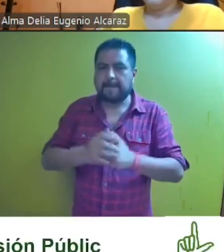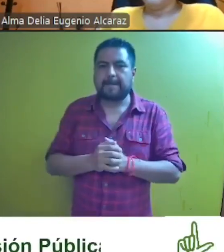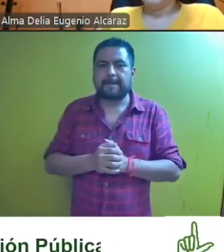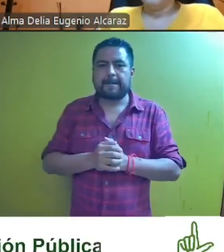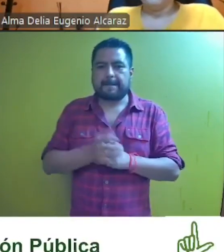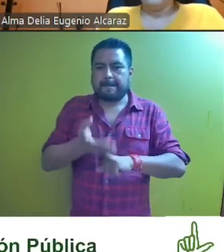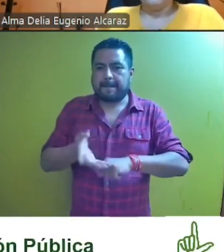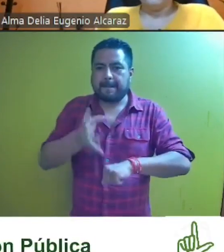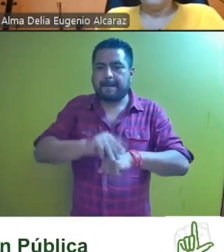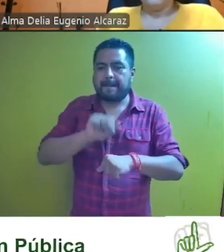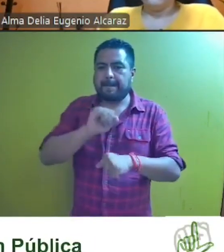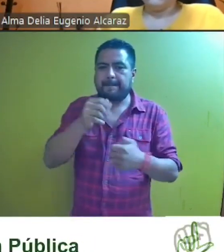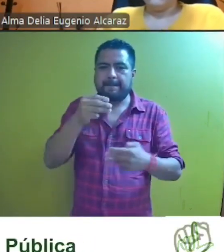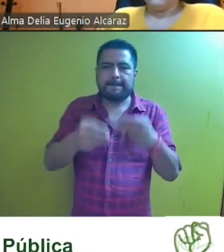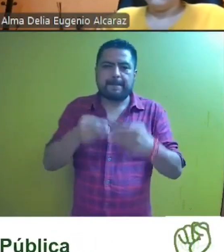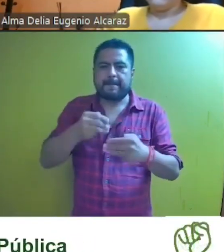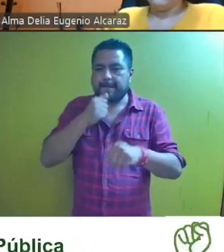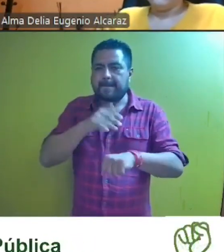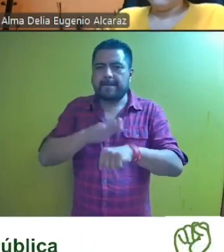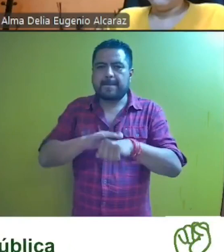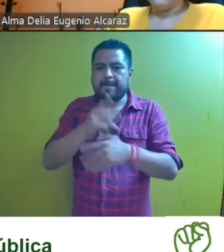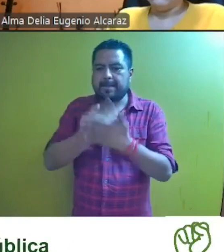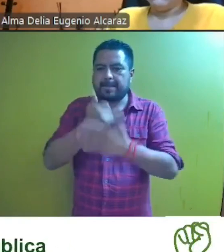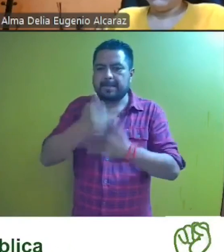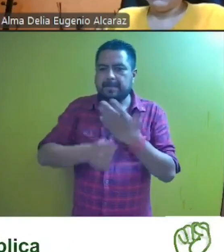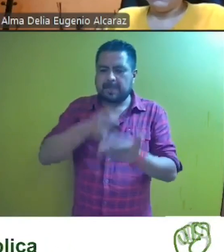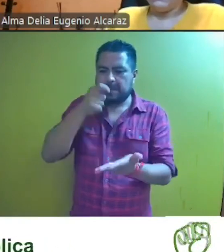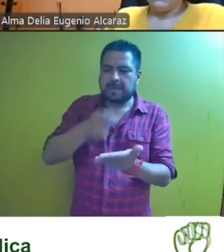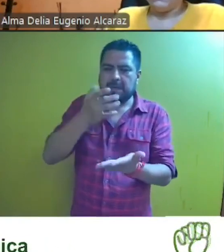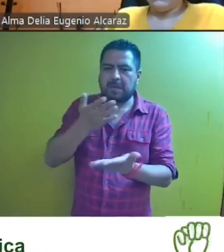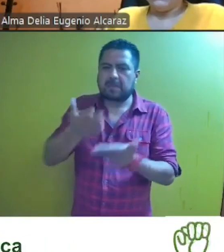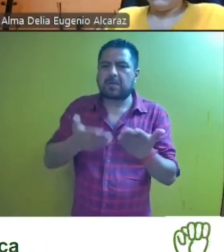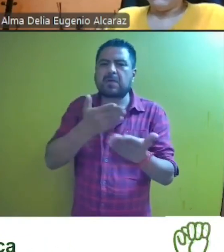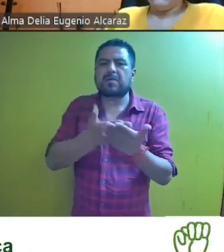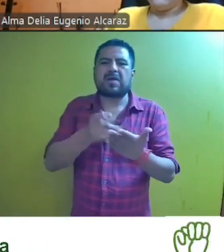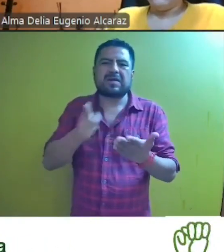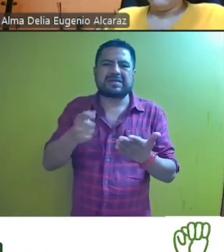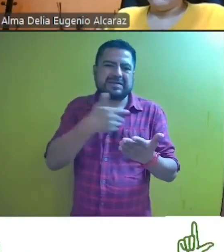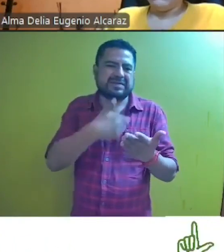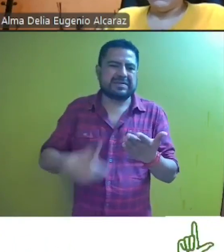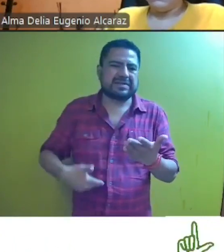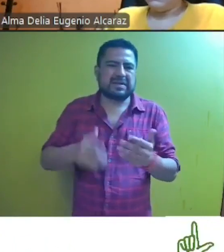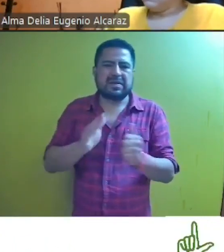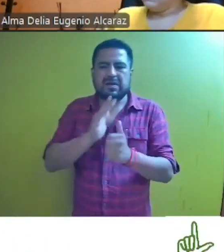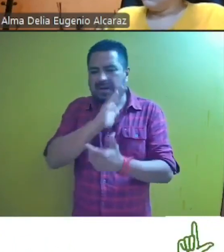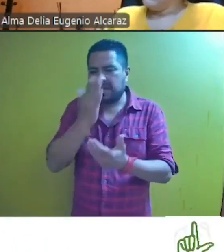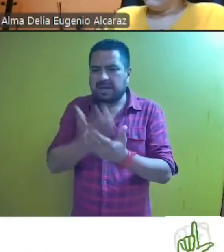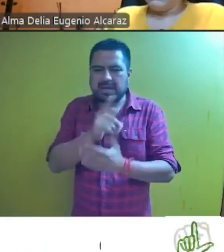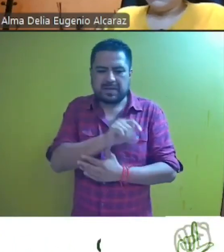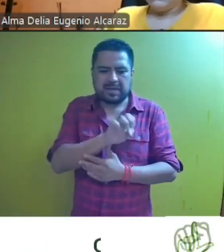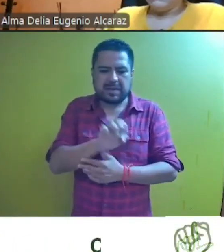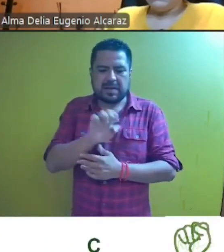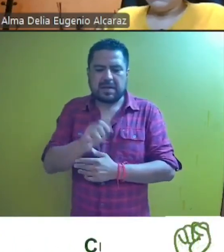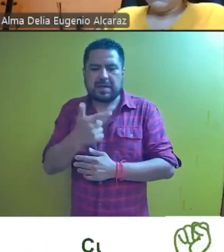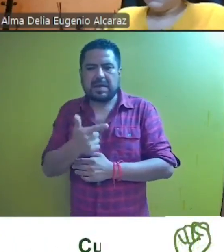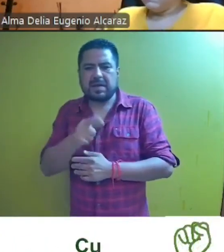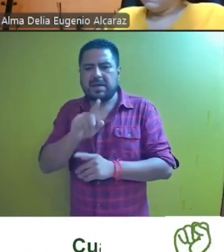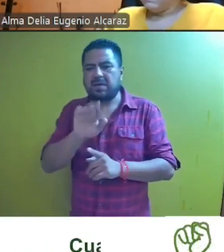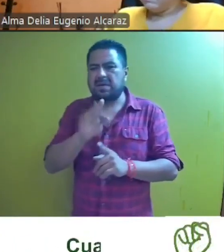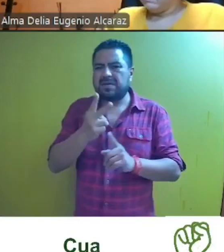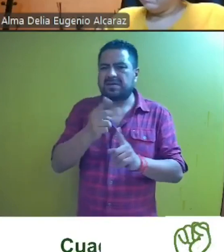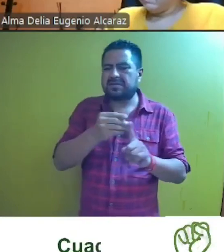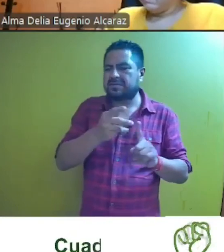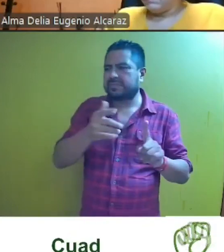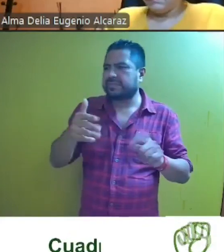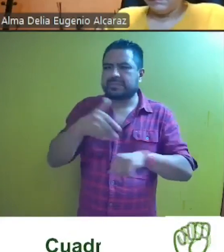con su otra sesión magistrada presidenta doy cuenta con el proyecto de sentencia que propone la magistrada Abelín Rodríguez Chinol en el expediente T.E. G.E. diagonal cuarenta y dos